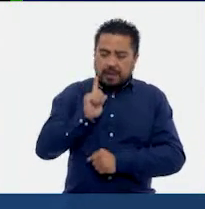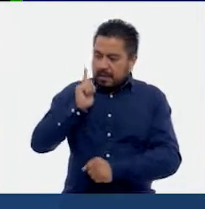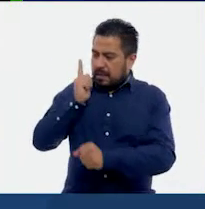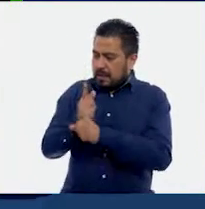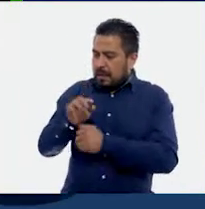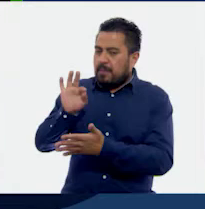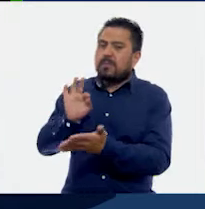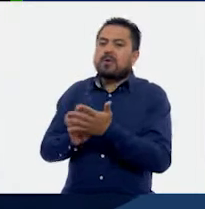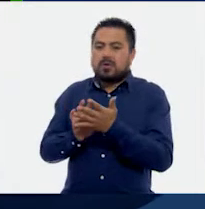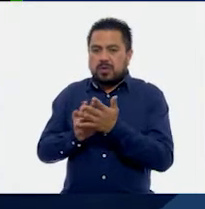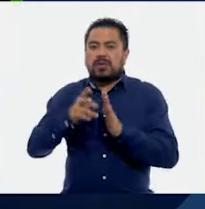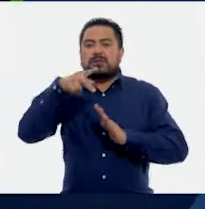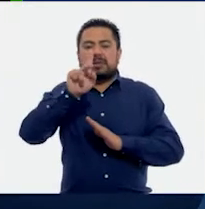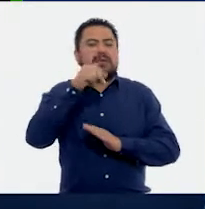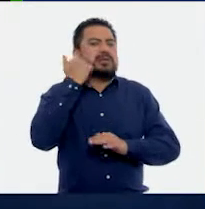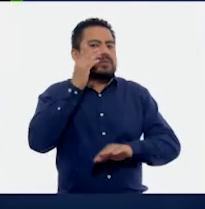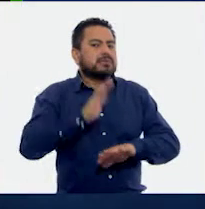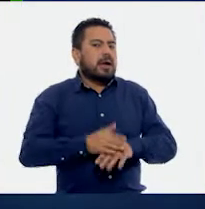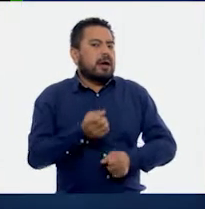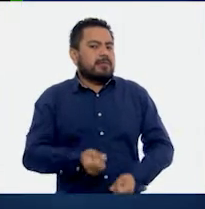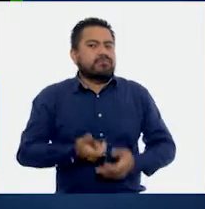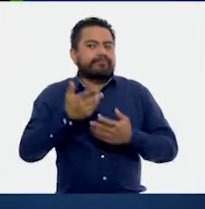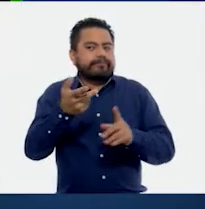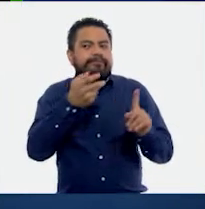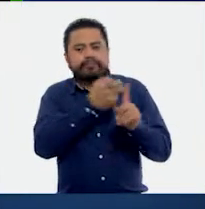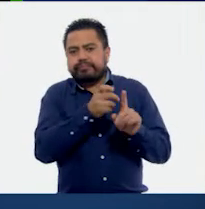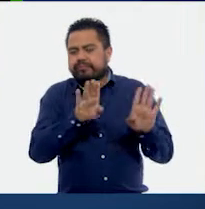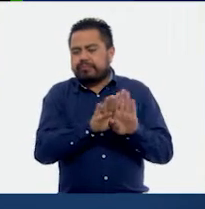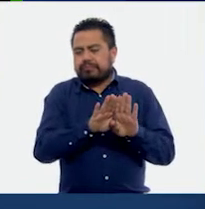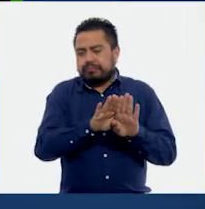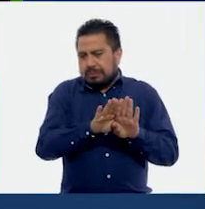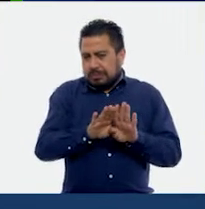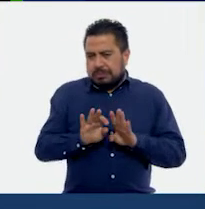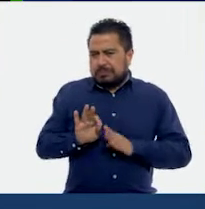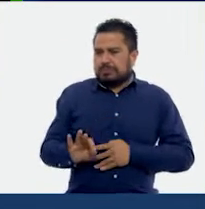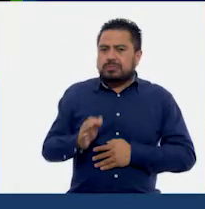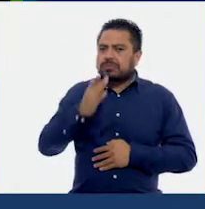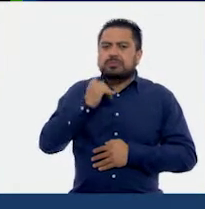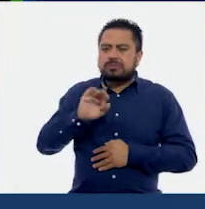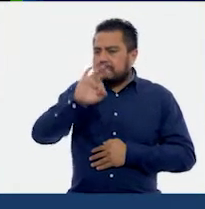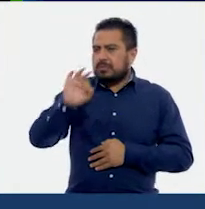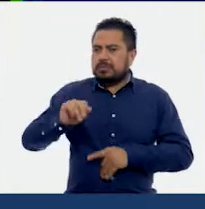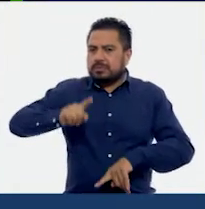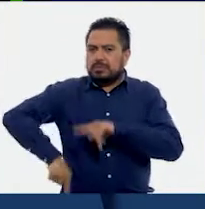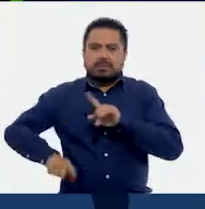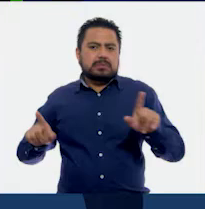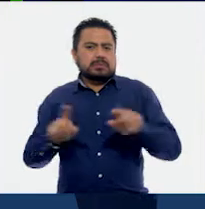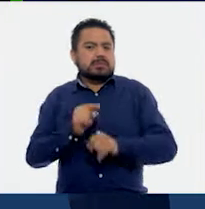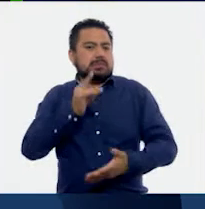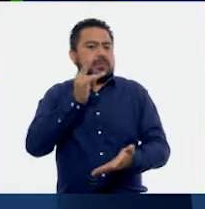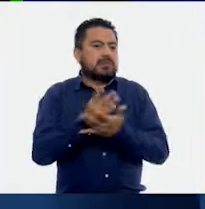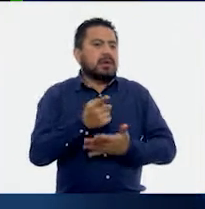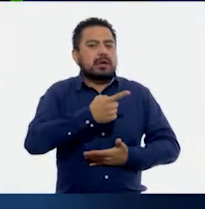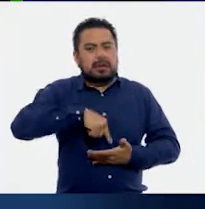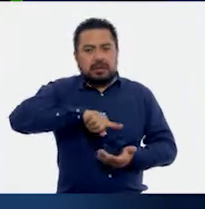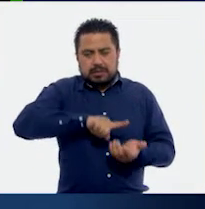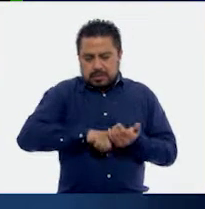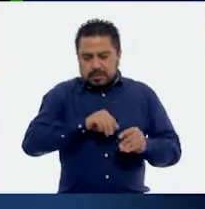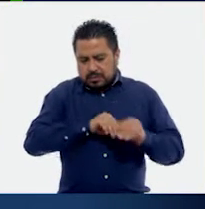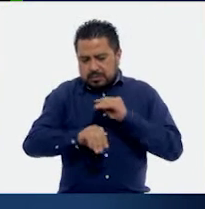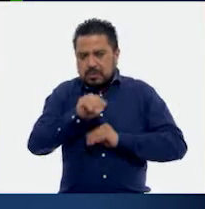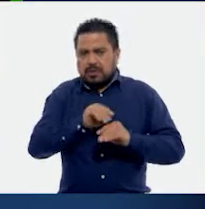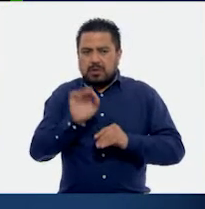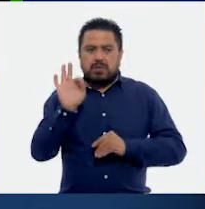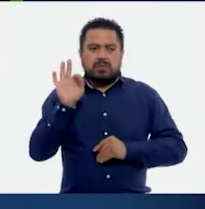punto decimal. Pero si queremos expresar esto como un decimal sin el signo de porcentaje, simplemente tenemos que mover el